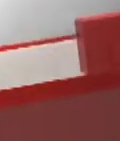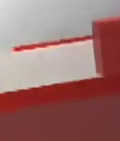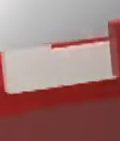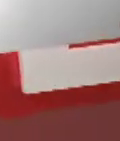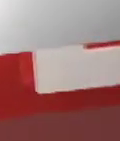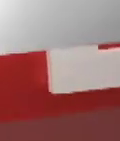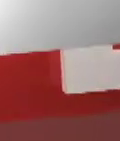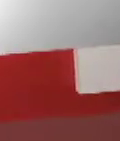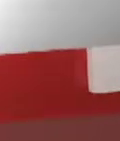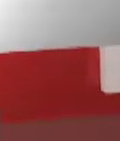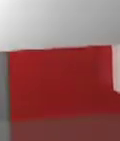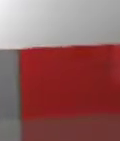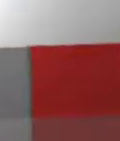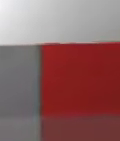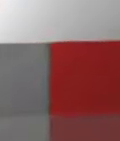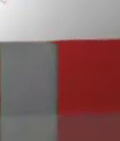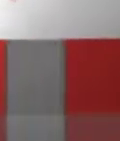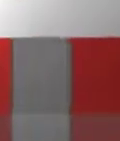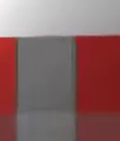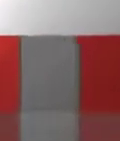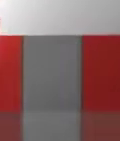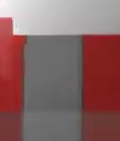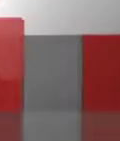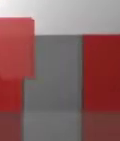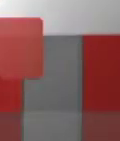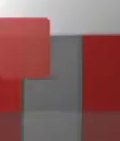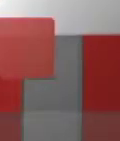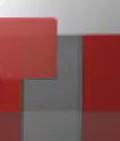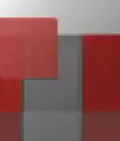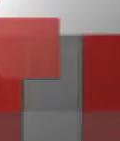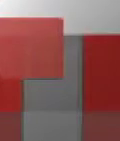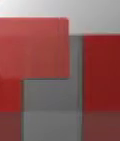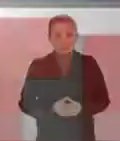de de